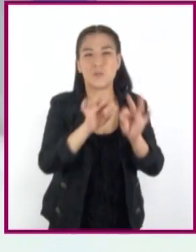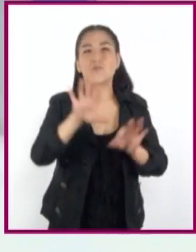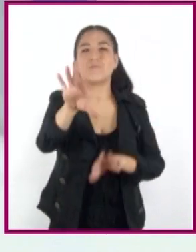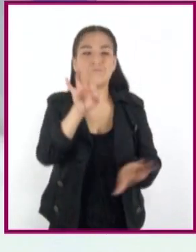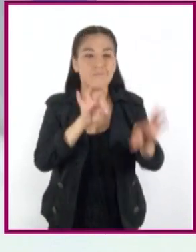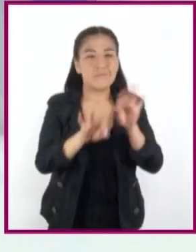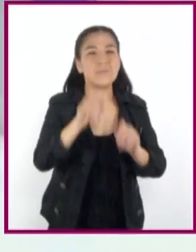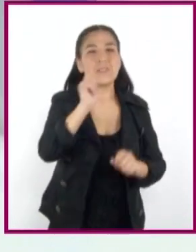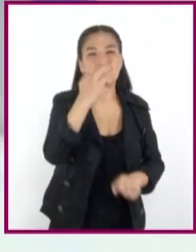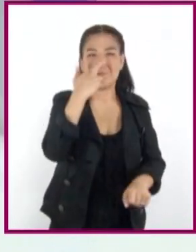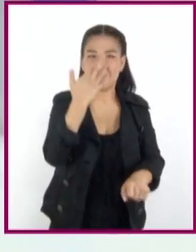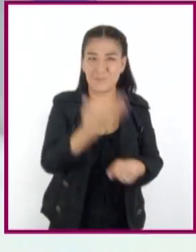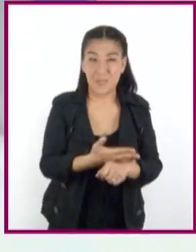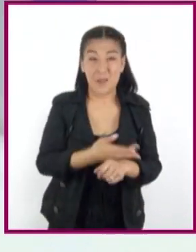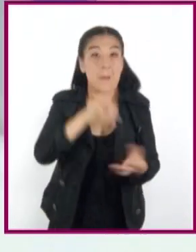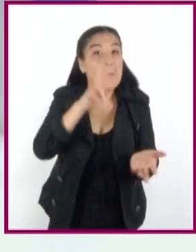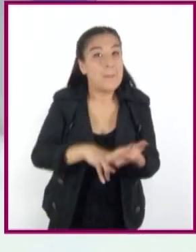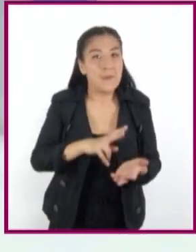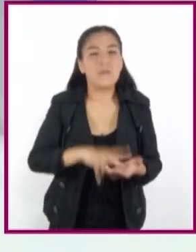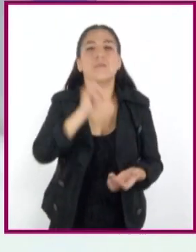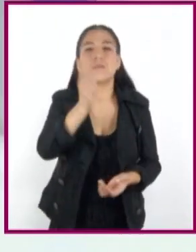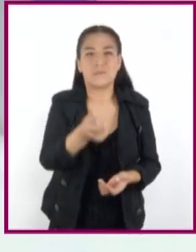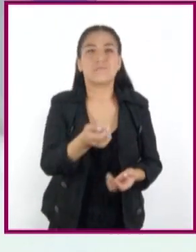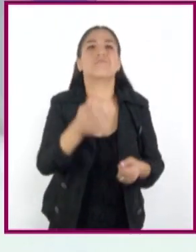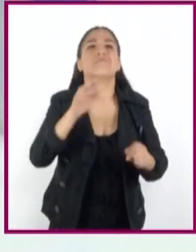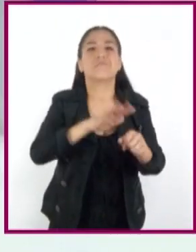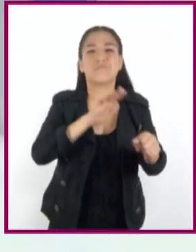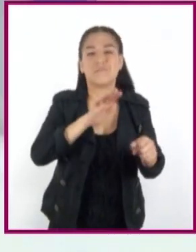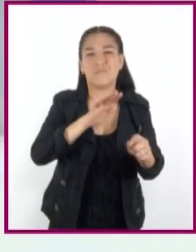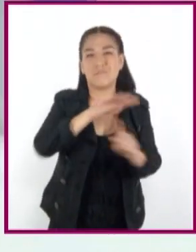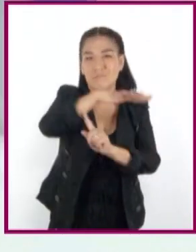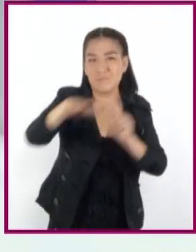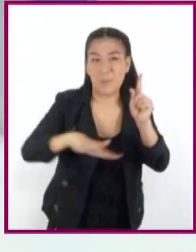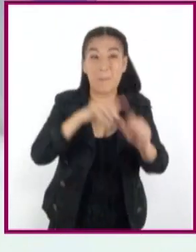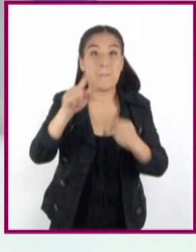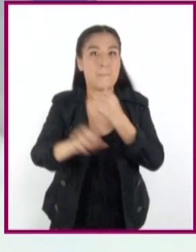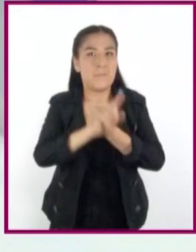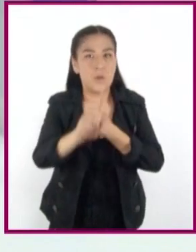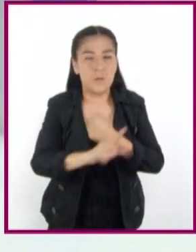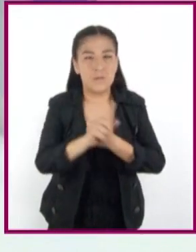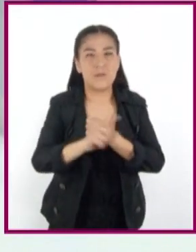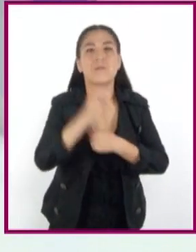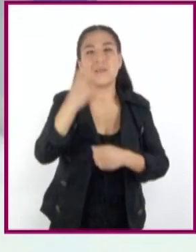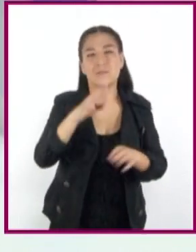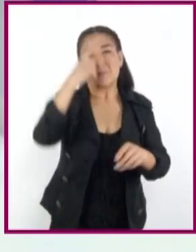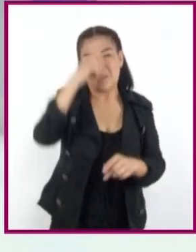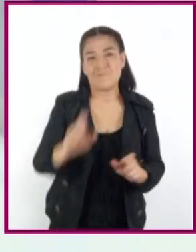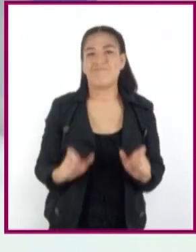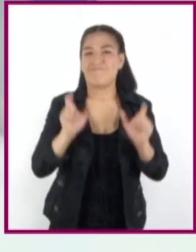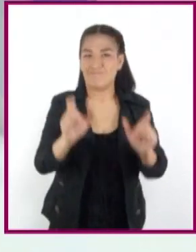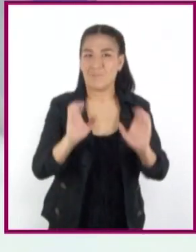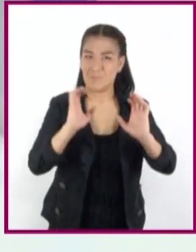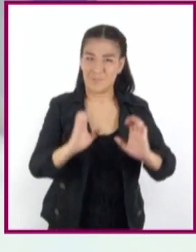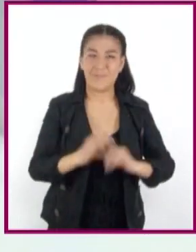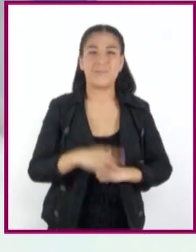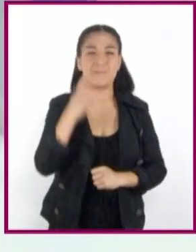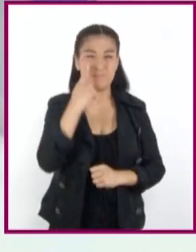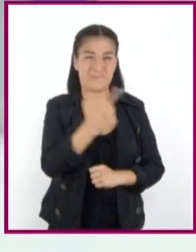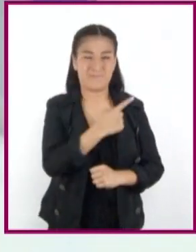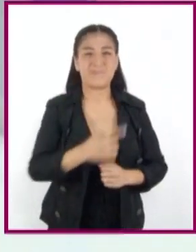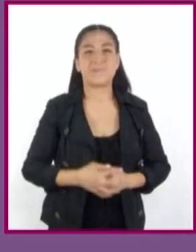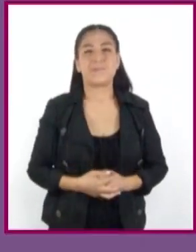responsables, valorando las situaciones de riesgo y los factores de protección. ¡Vamos!